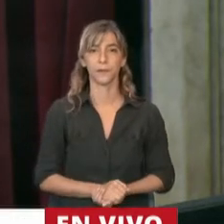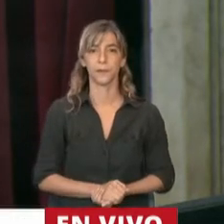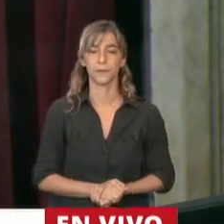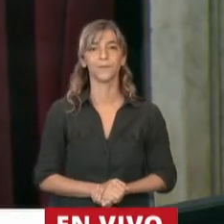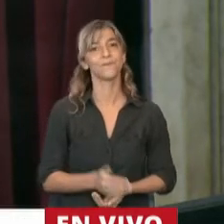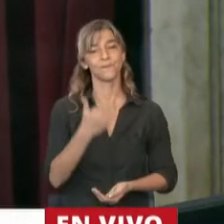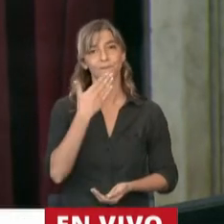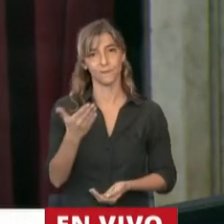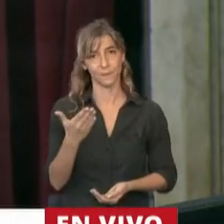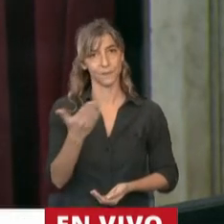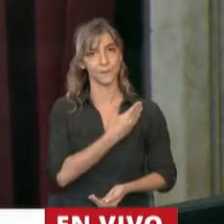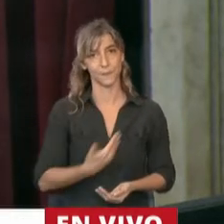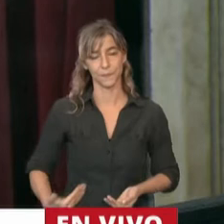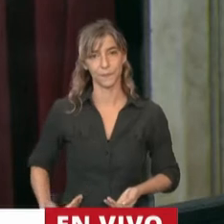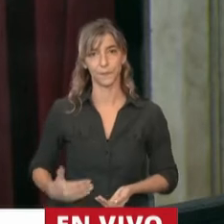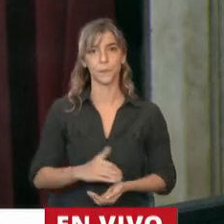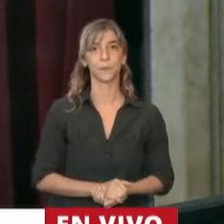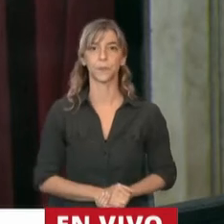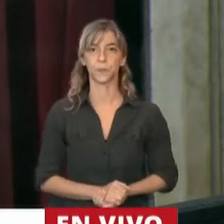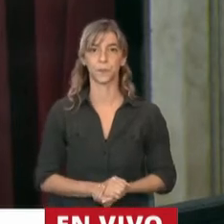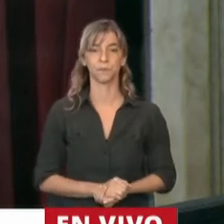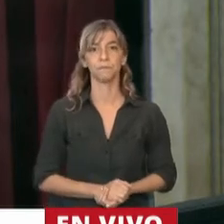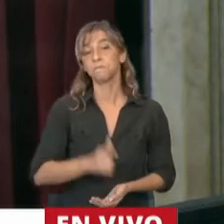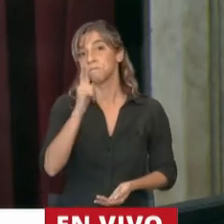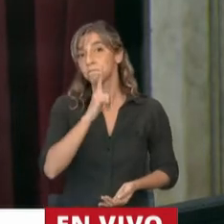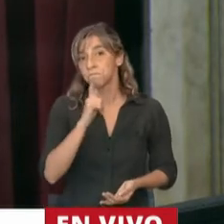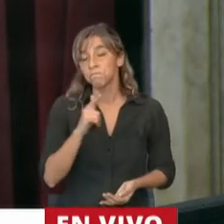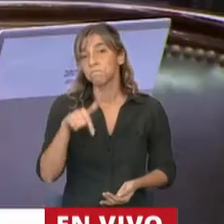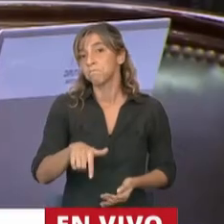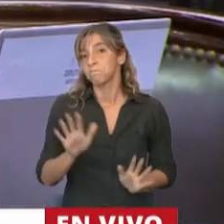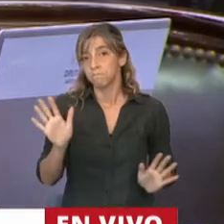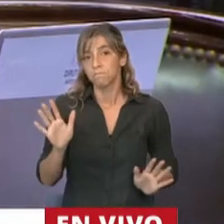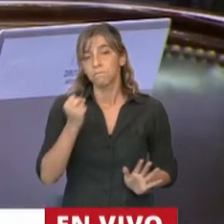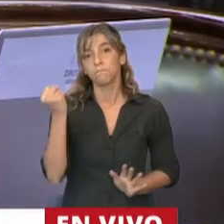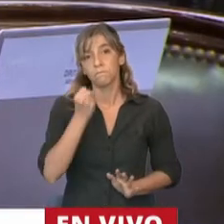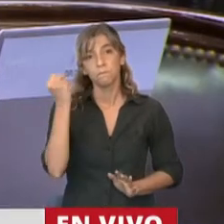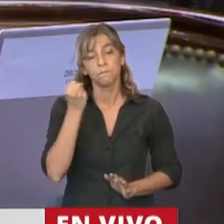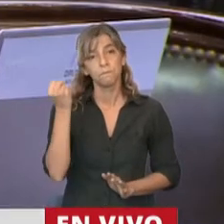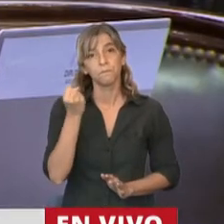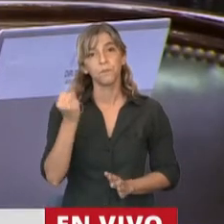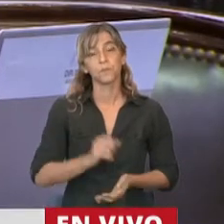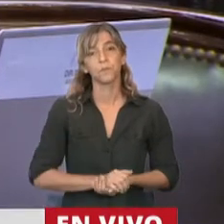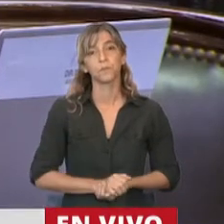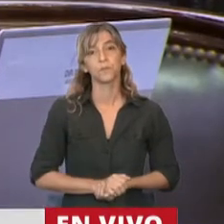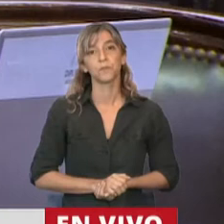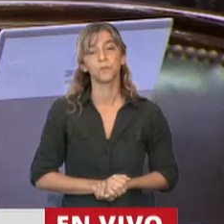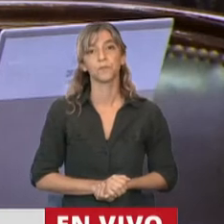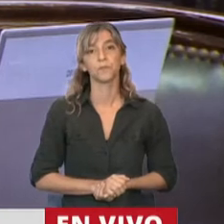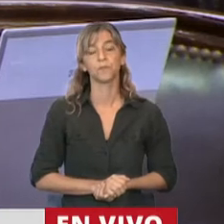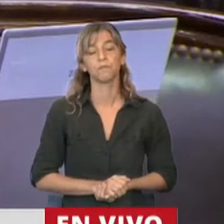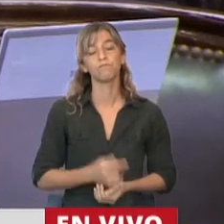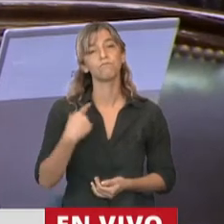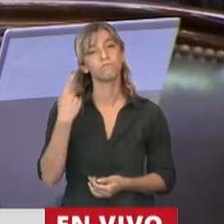Gracias, Presidente. Creo que es muy importante recordar a